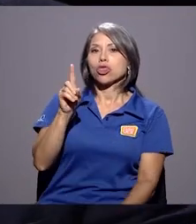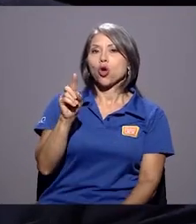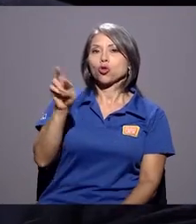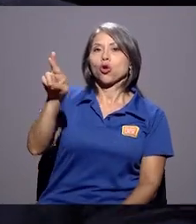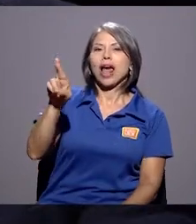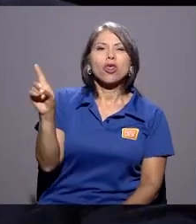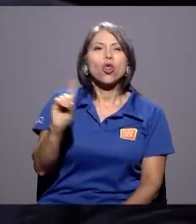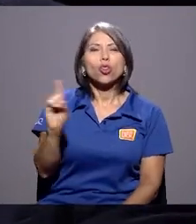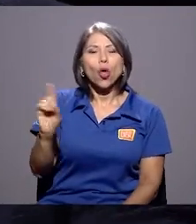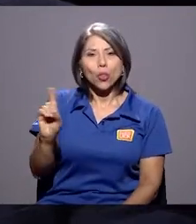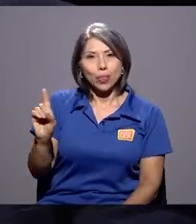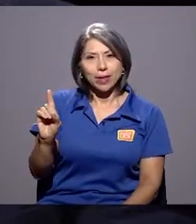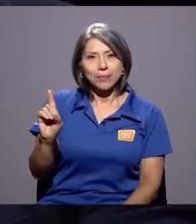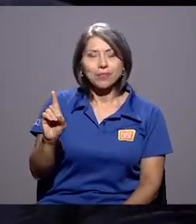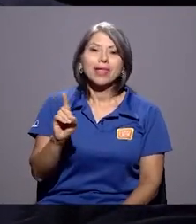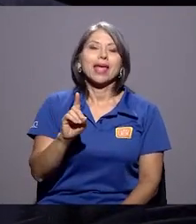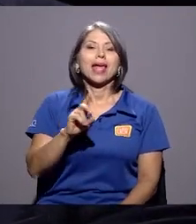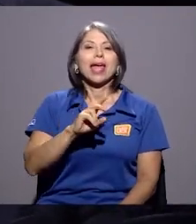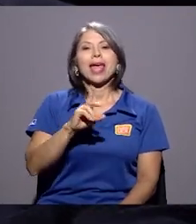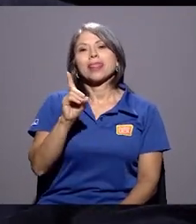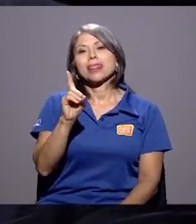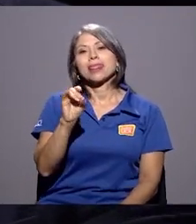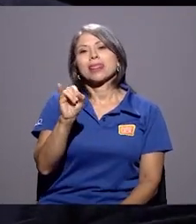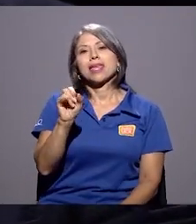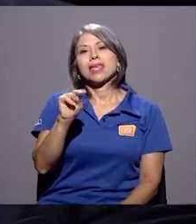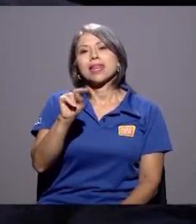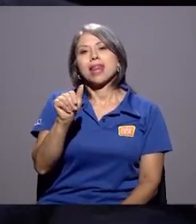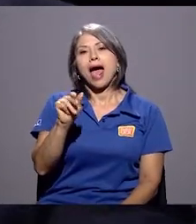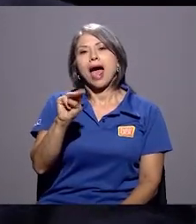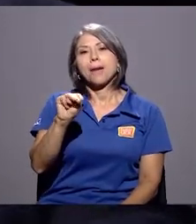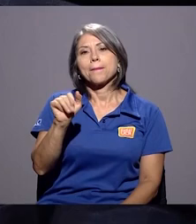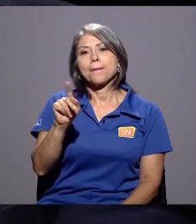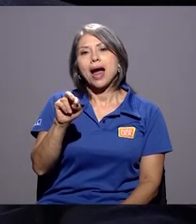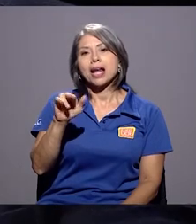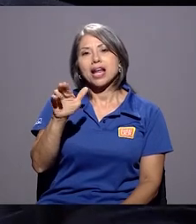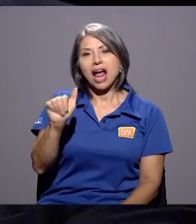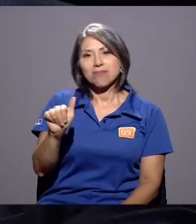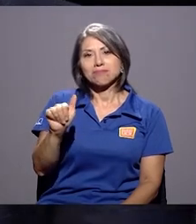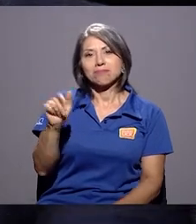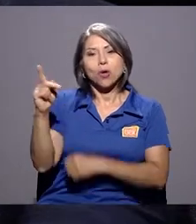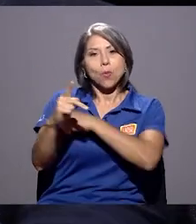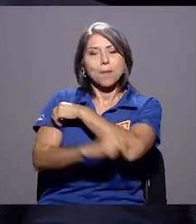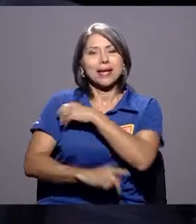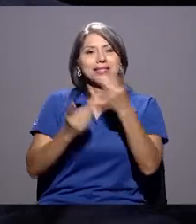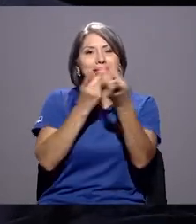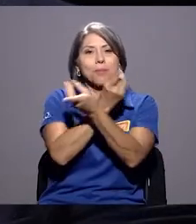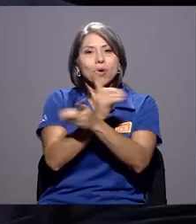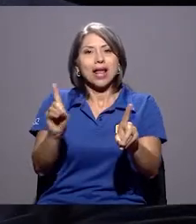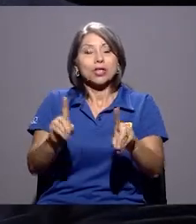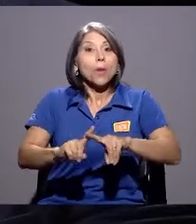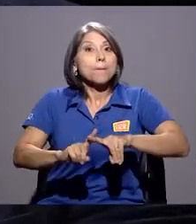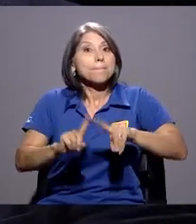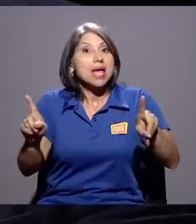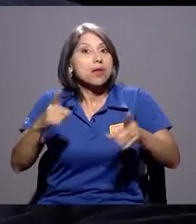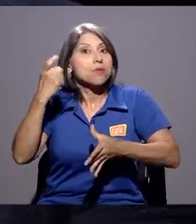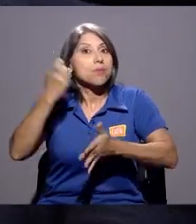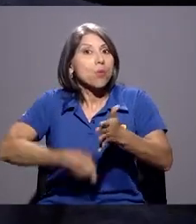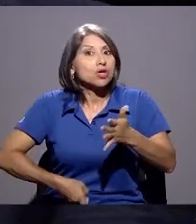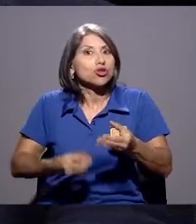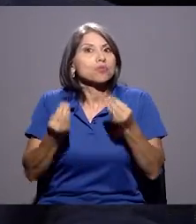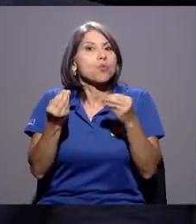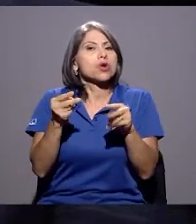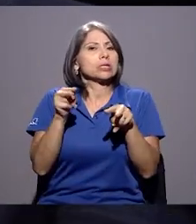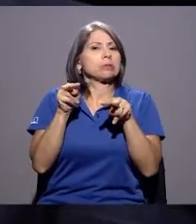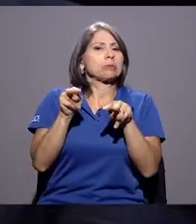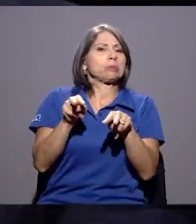Dinamarca, un país que es muy democrático, pero también en materia de impuestos es absolutamente policial. Es decir,